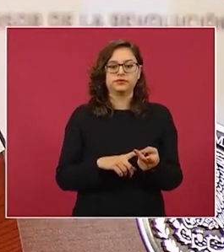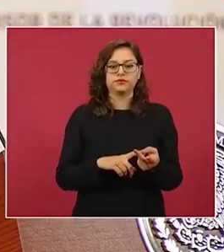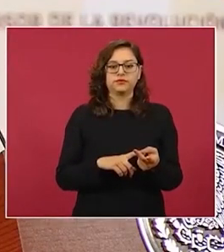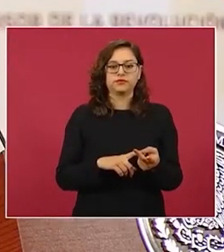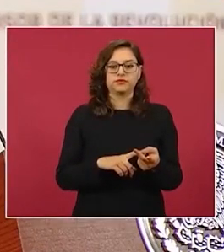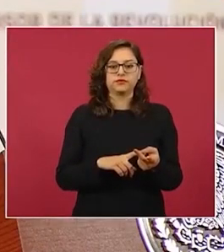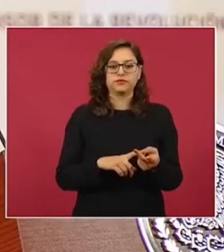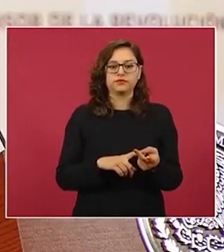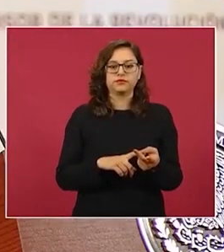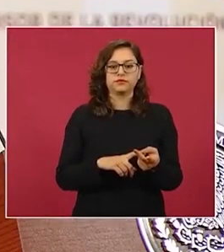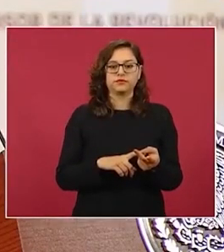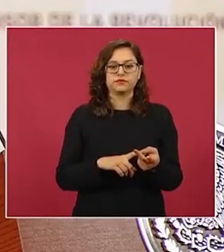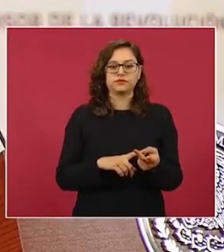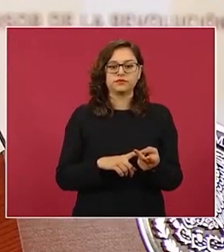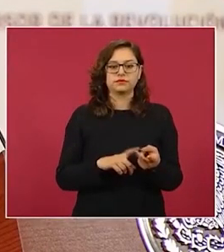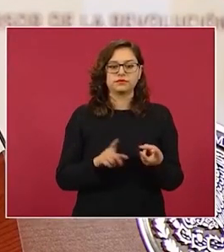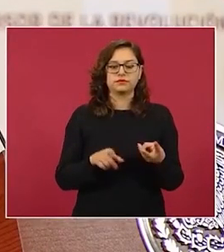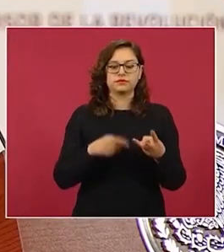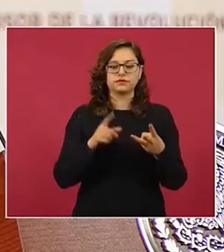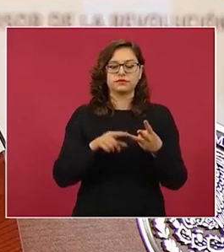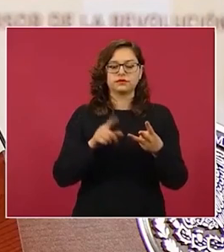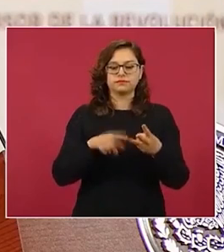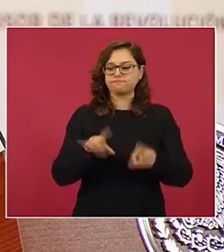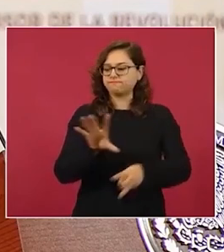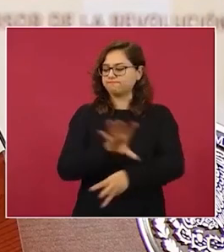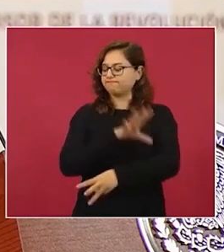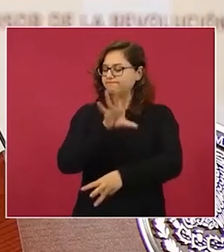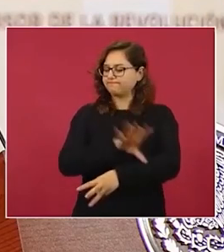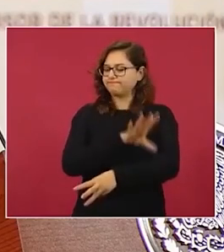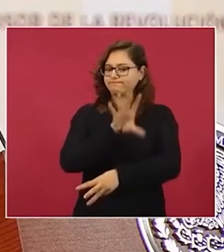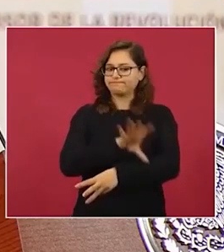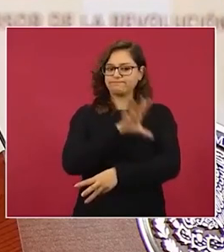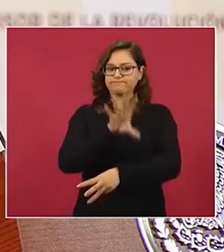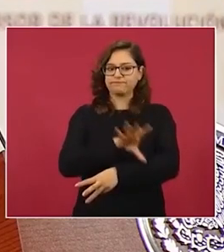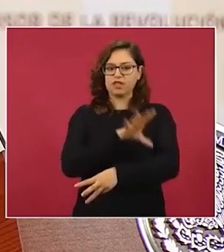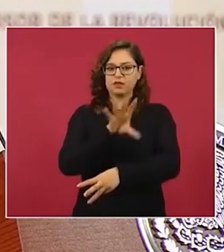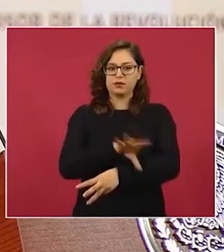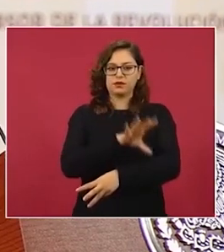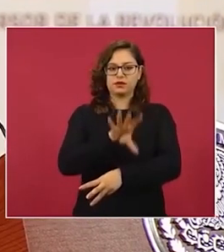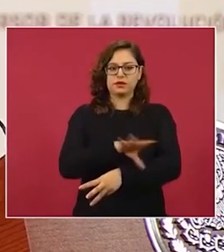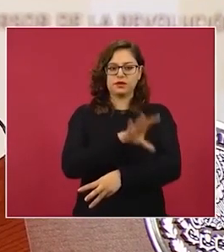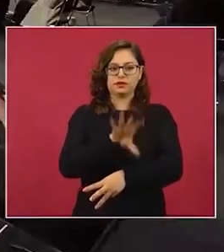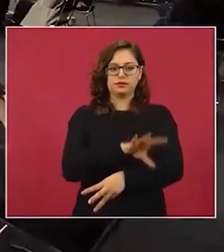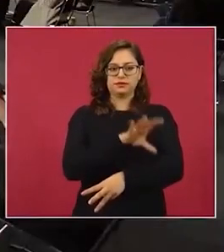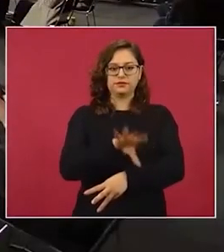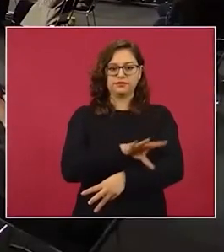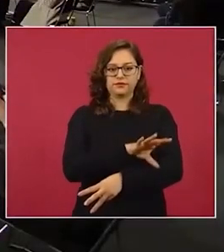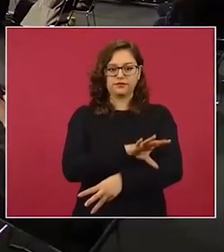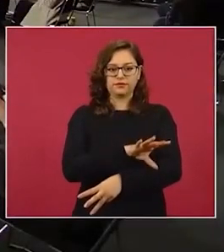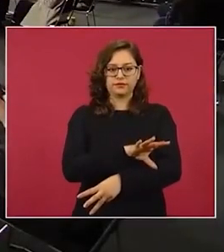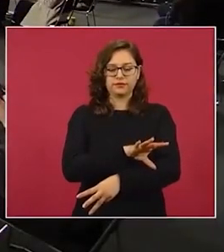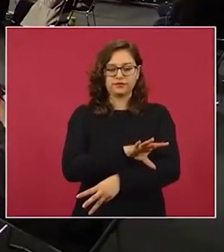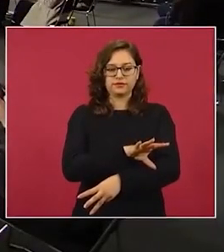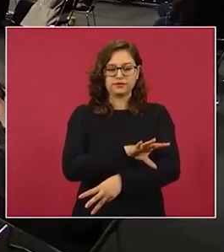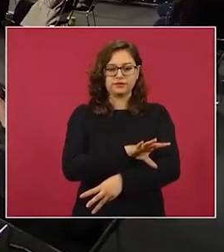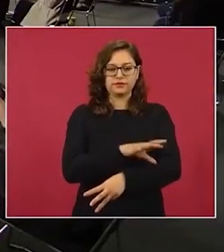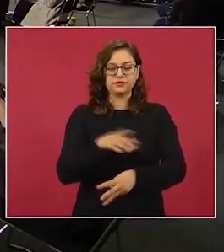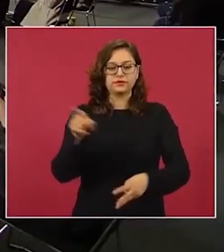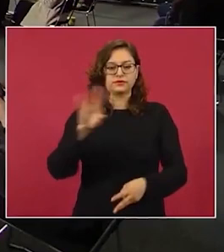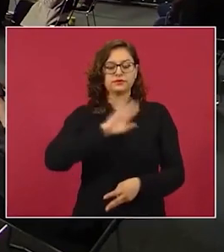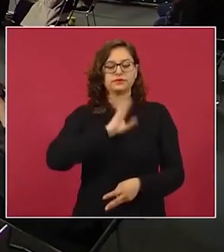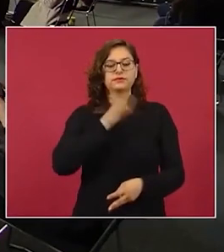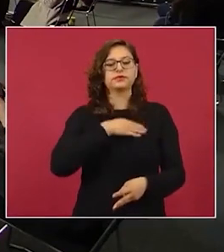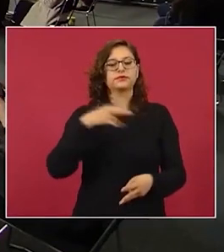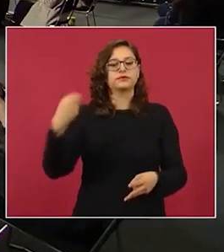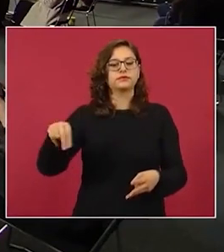La empresa está eléctrica, española,